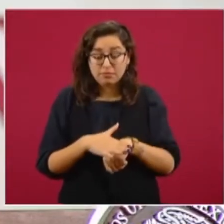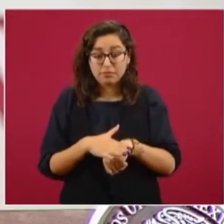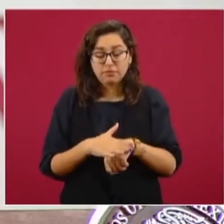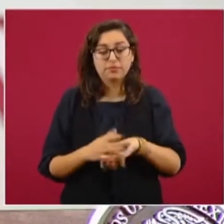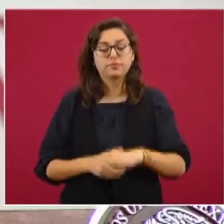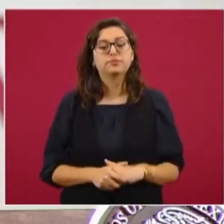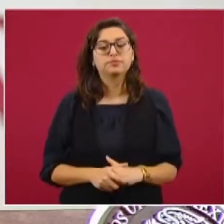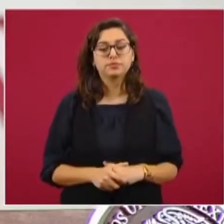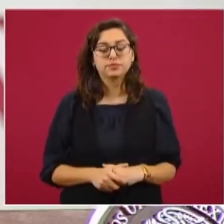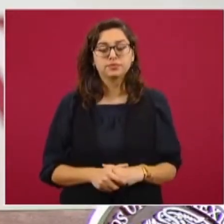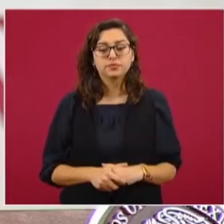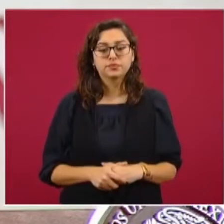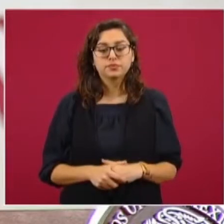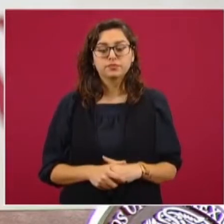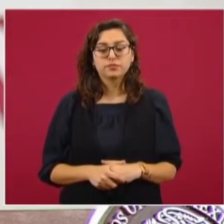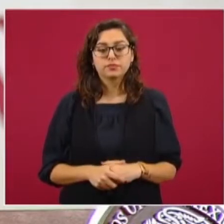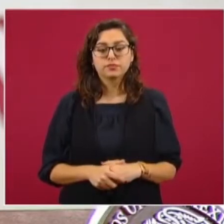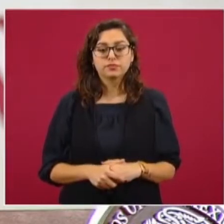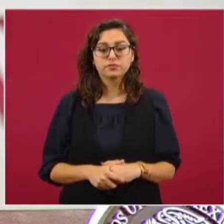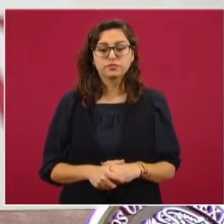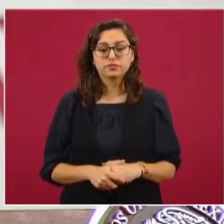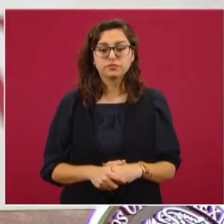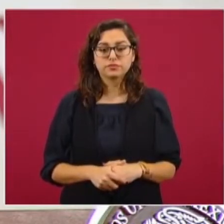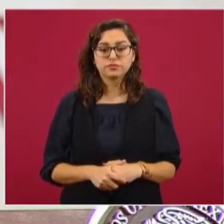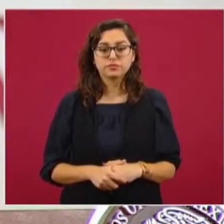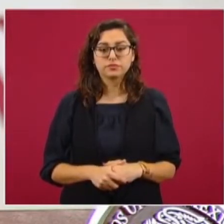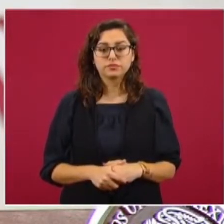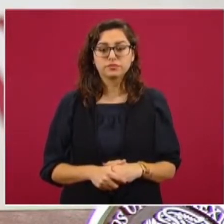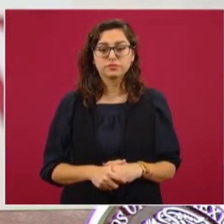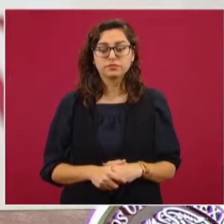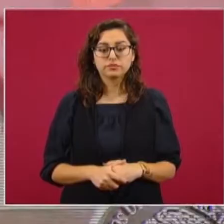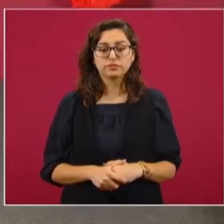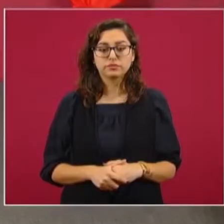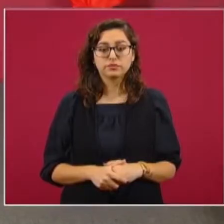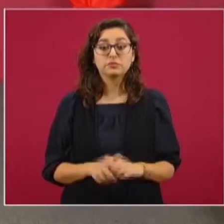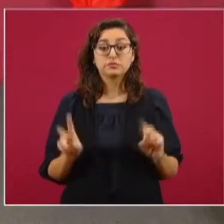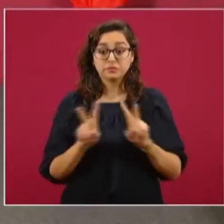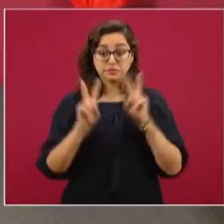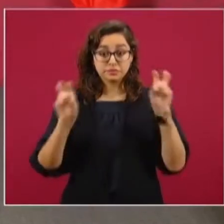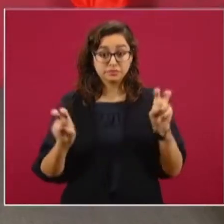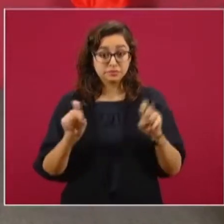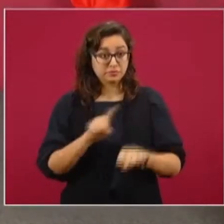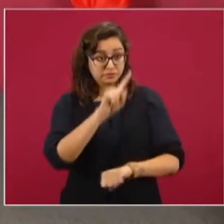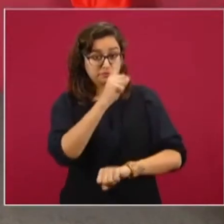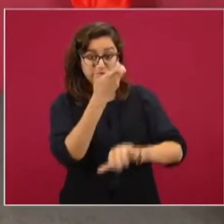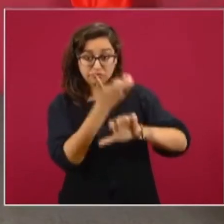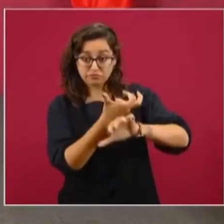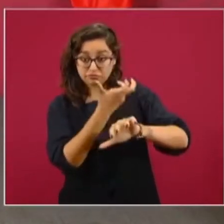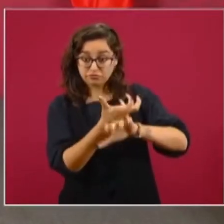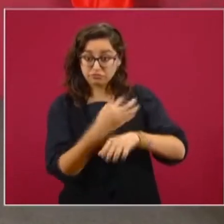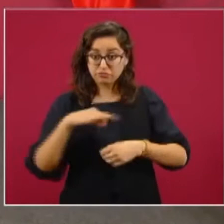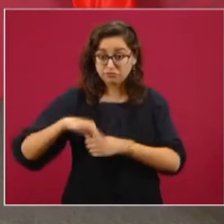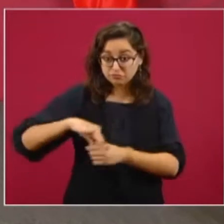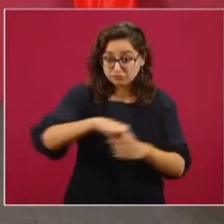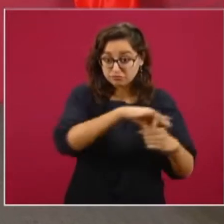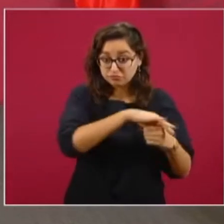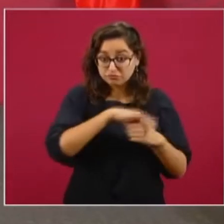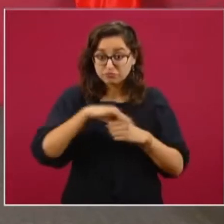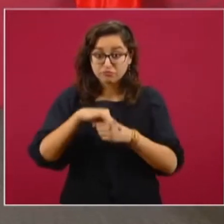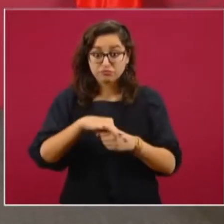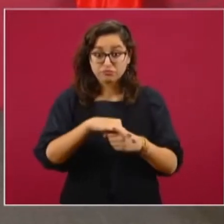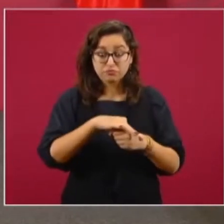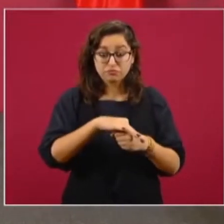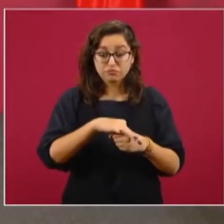en cuanto a las elecciones en Estados Unidos, la